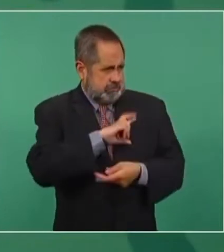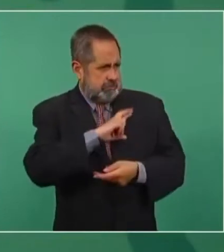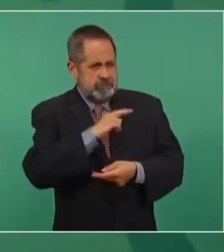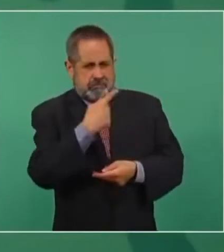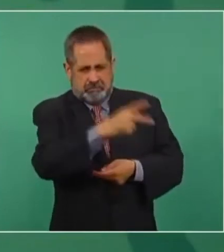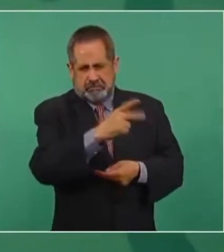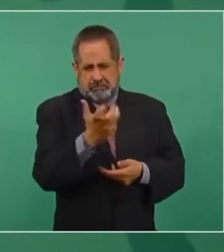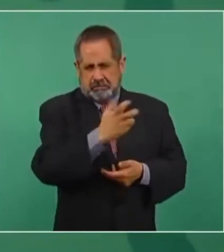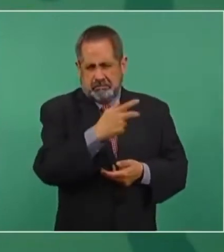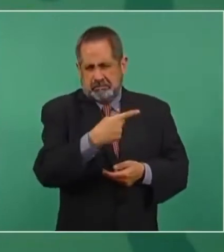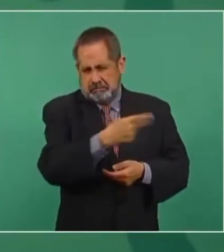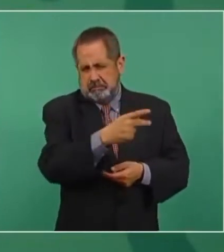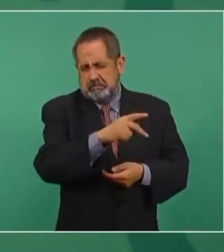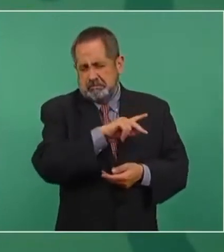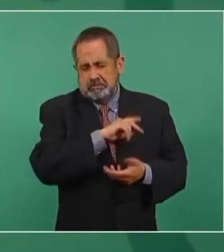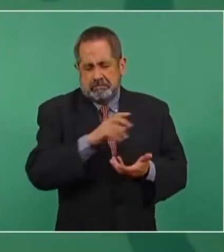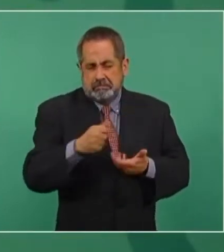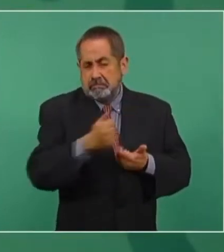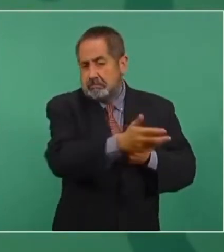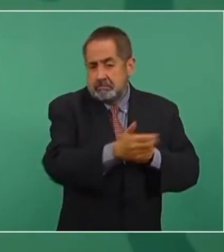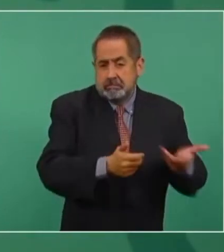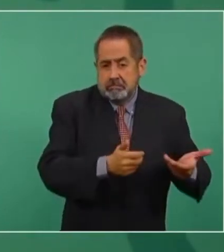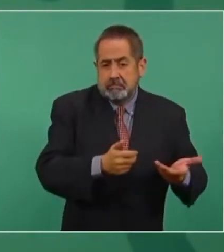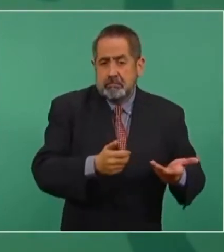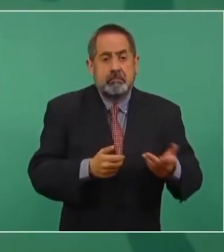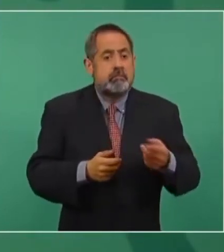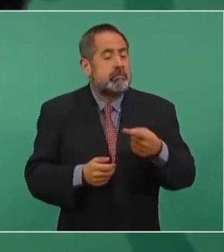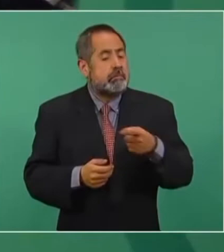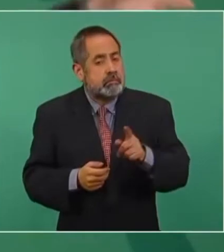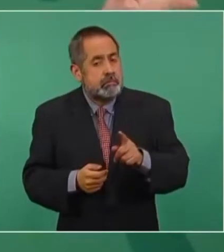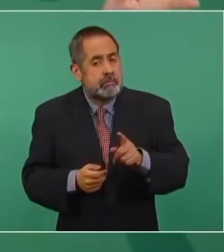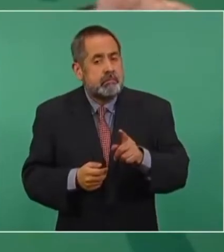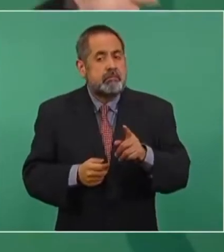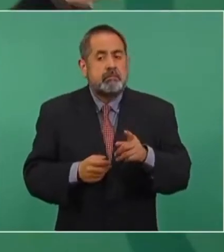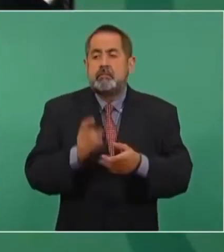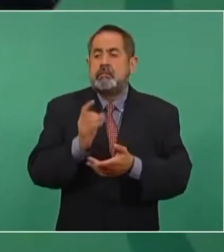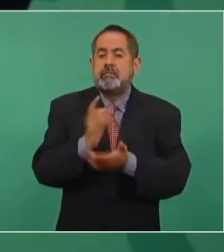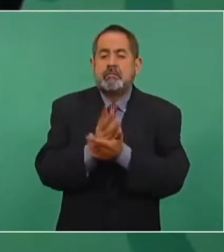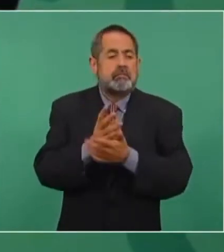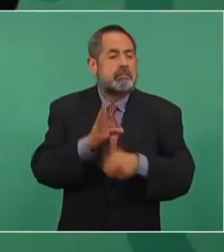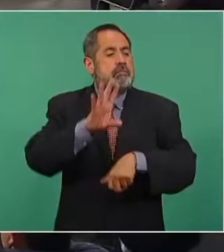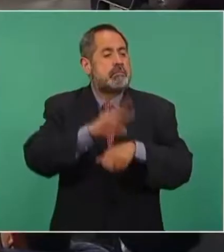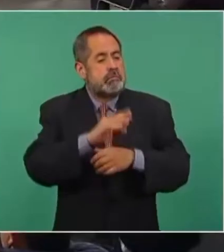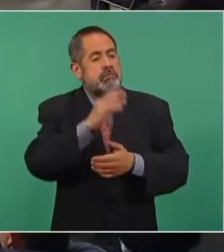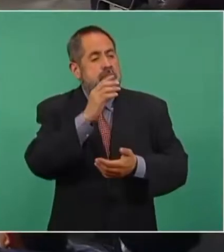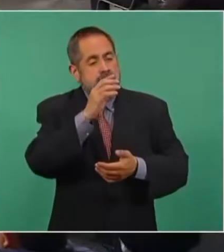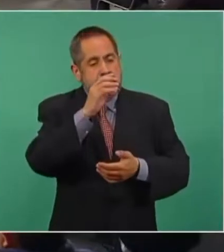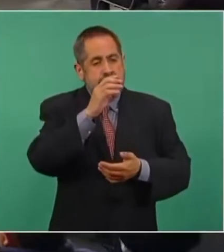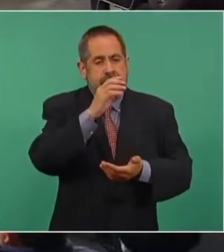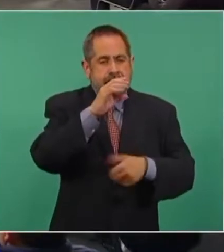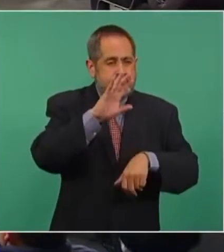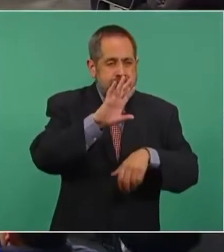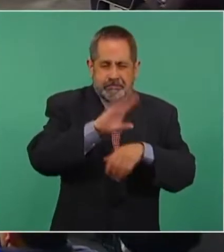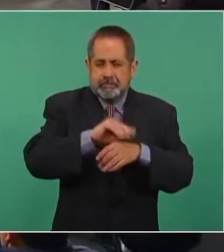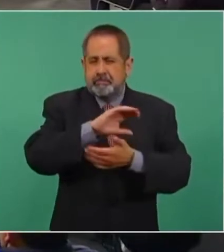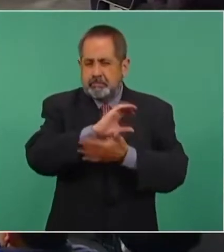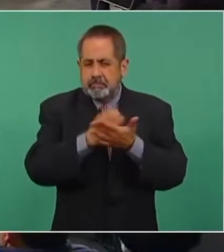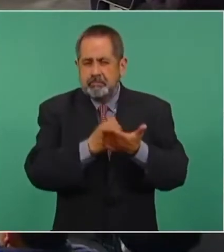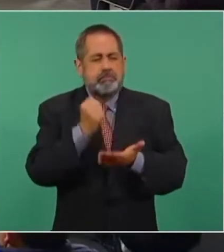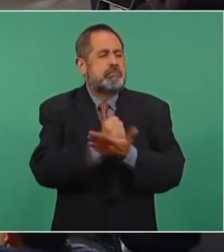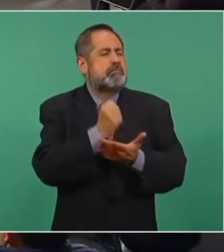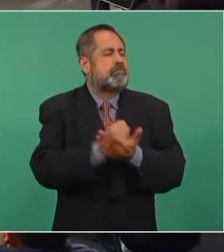privatizando, no sólo entregaban concesiones, contratos jugosos,